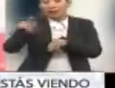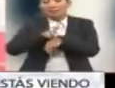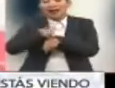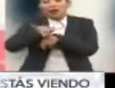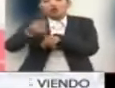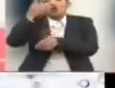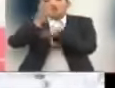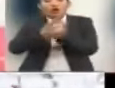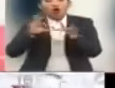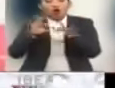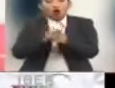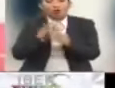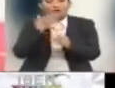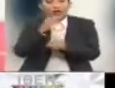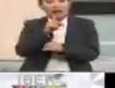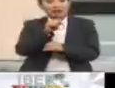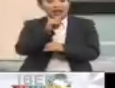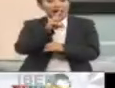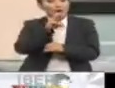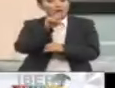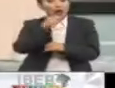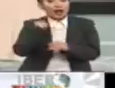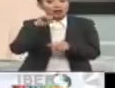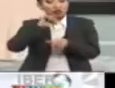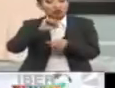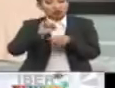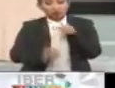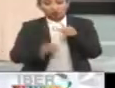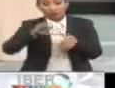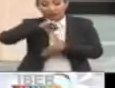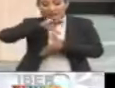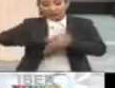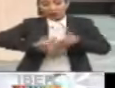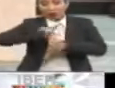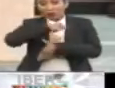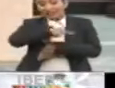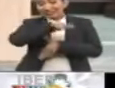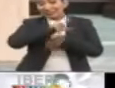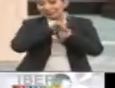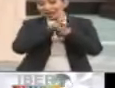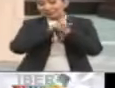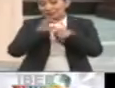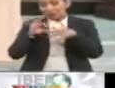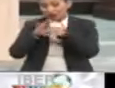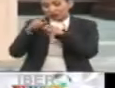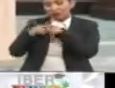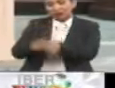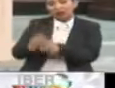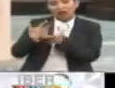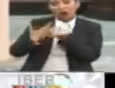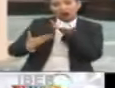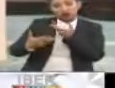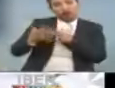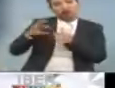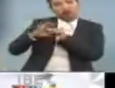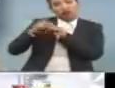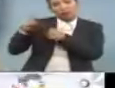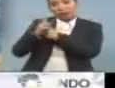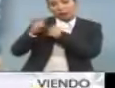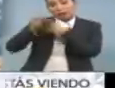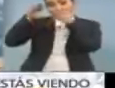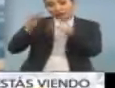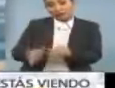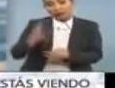Paraguay es el único aliado diplomático de Taiwán en Sudamérica y uno de los 17 países que mantienen lazos oficiales con este